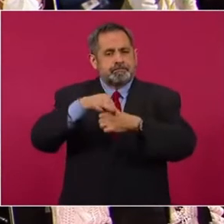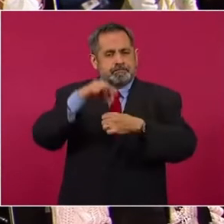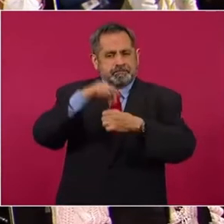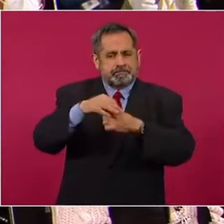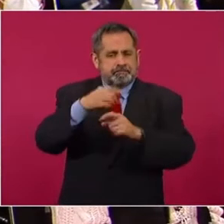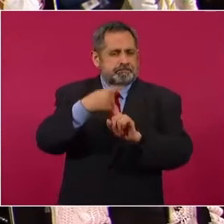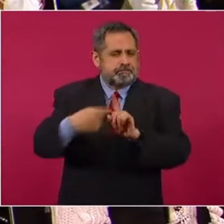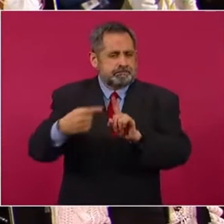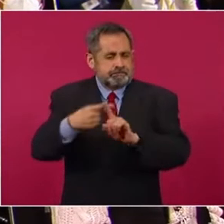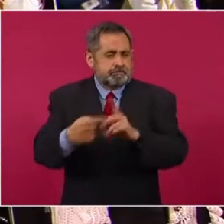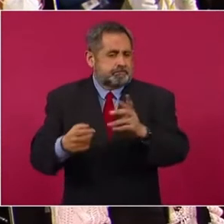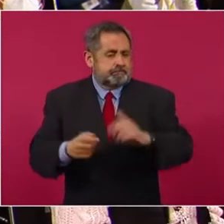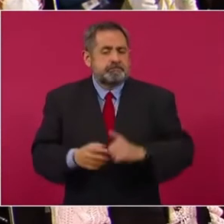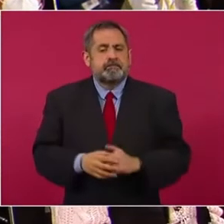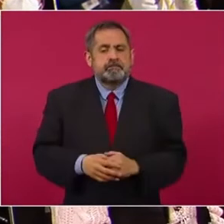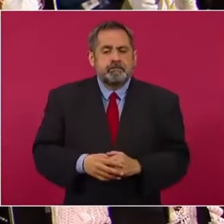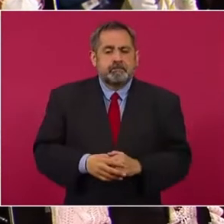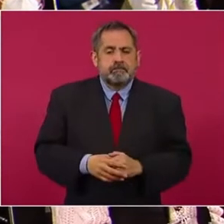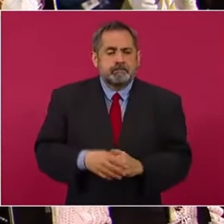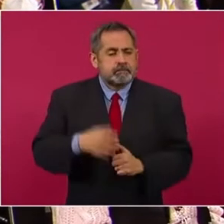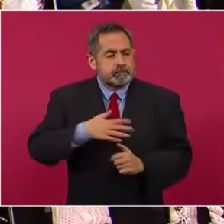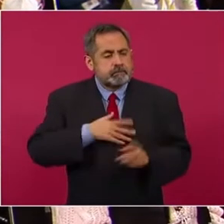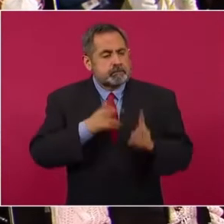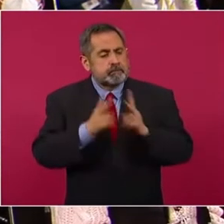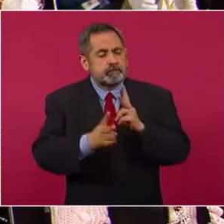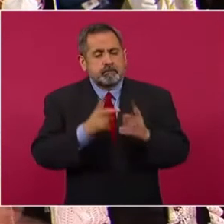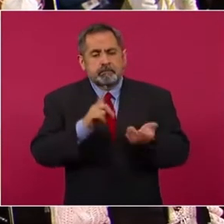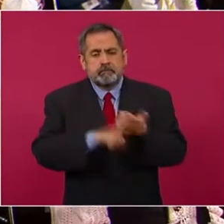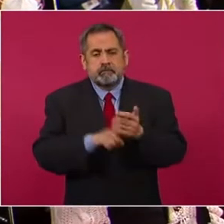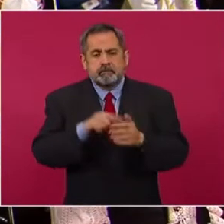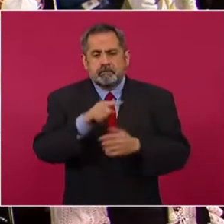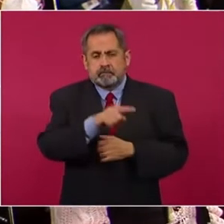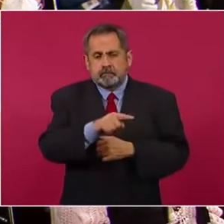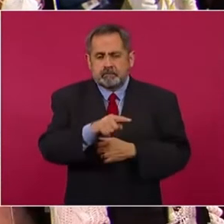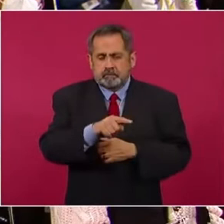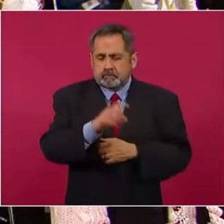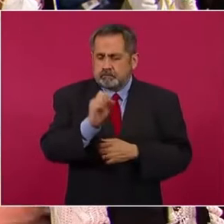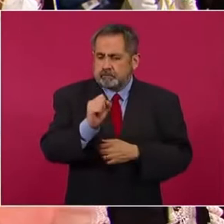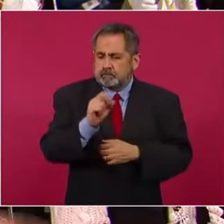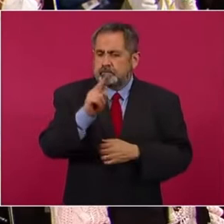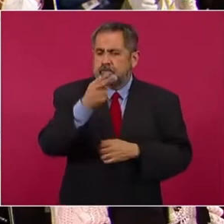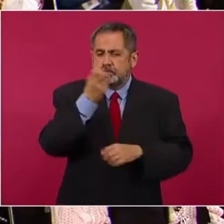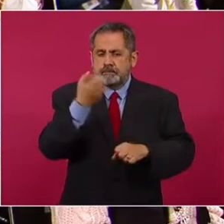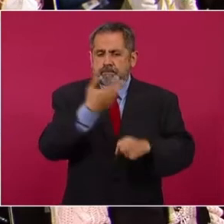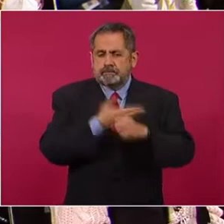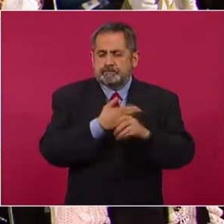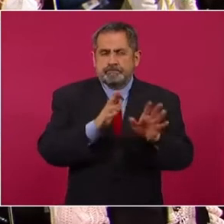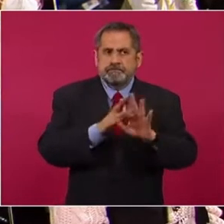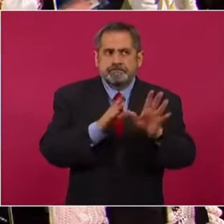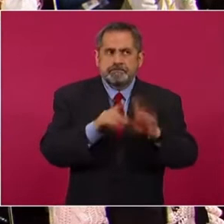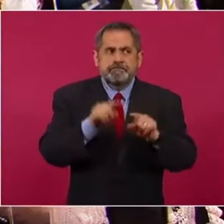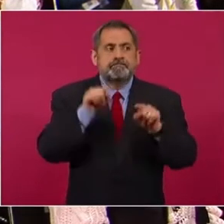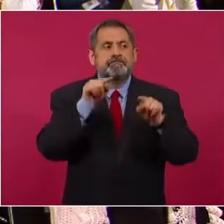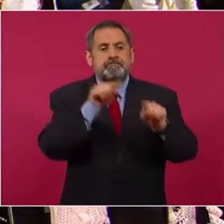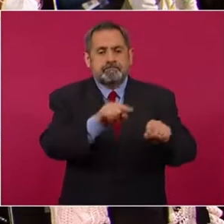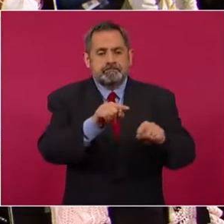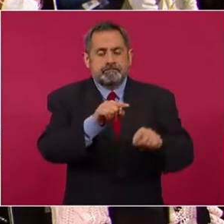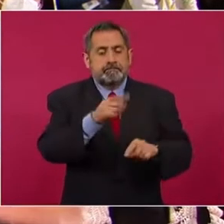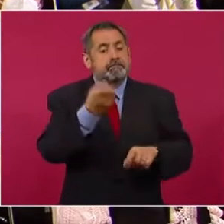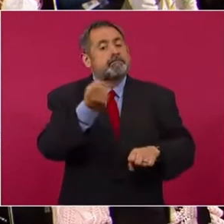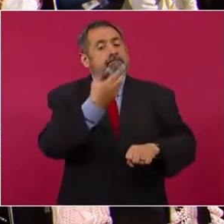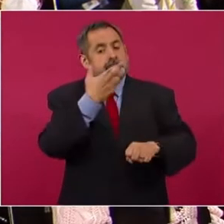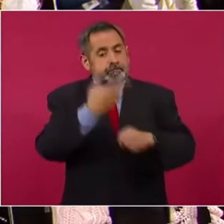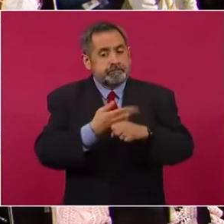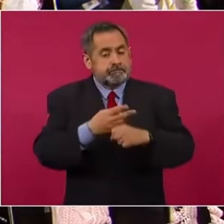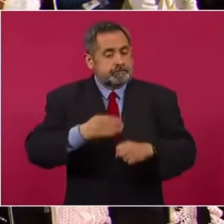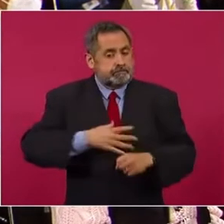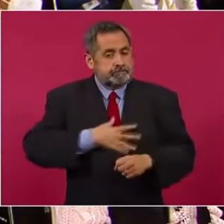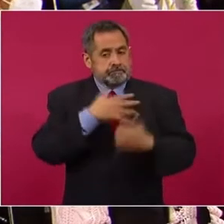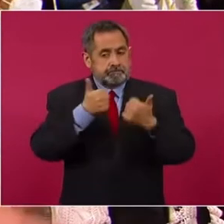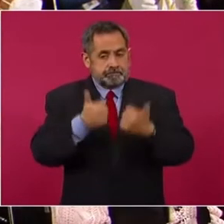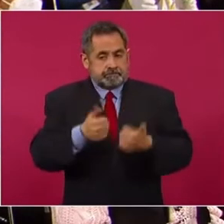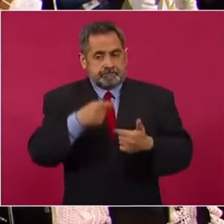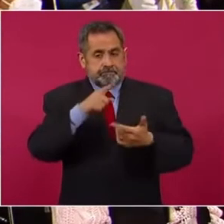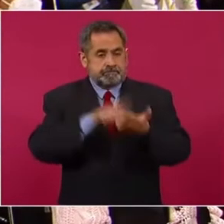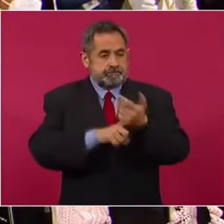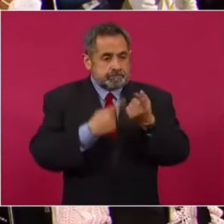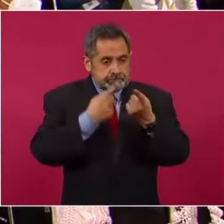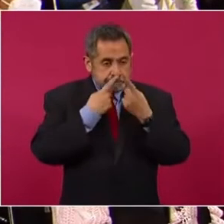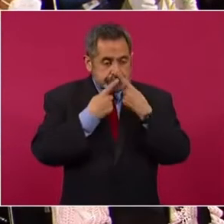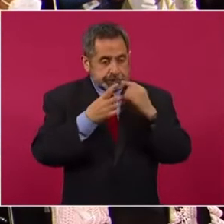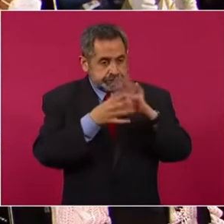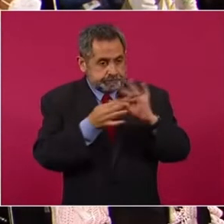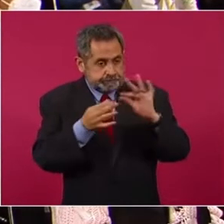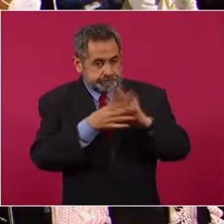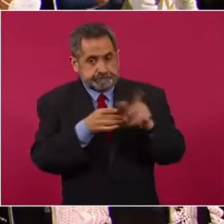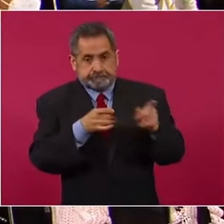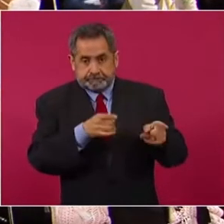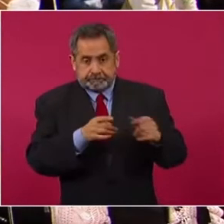Presidente, hablé con la subsecretaria, bueno ya no subsecretaria, ya la secretaria del bienestar el año pasado, terminando la conferencia de prensa fuera